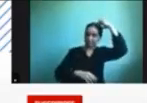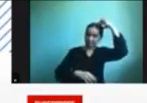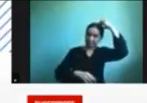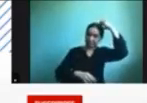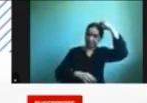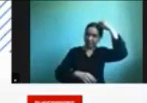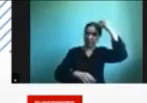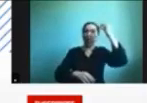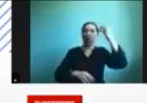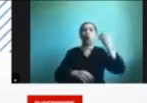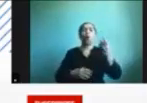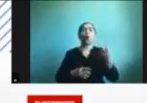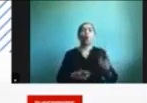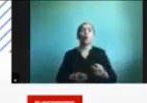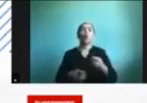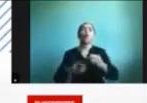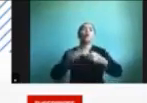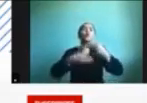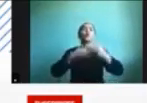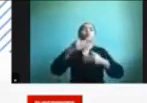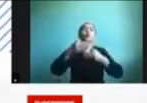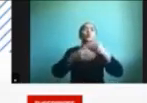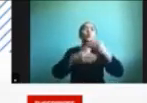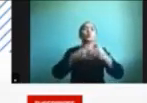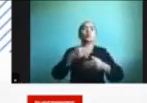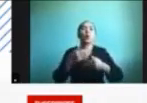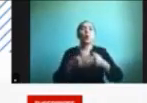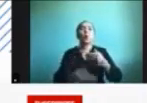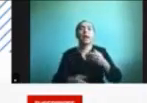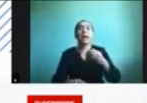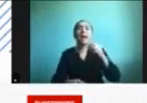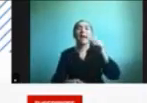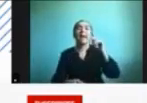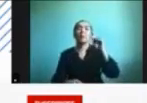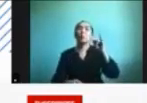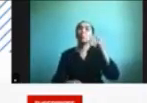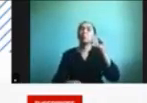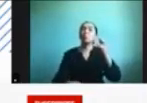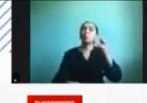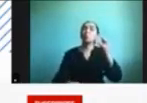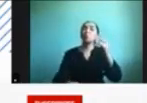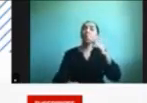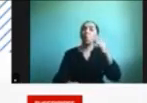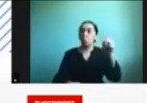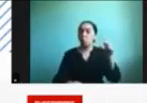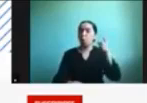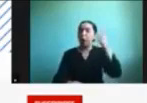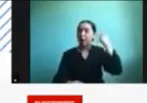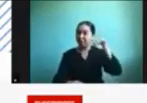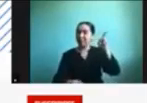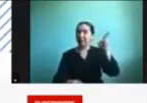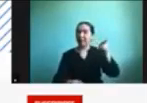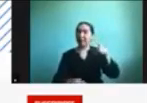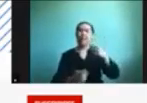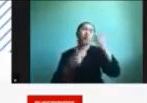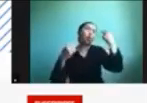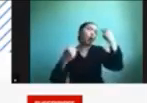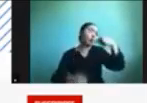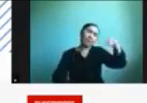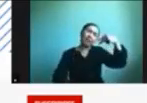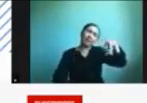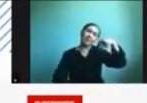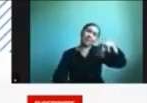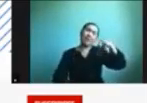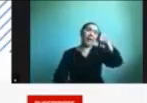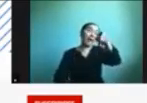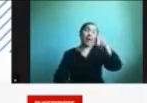fugu que es este hardware que les mostró Olivia van a encontrar también otra serie de noticias asociadas a nosotros así que ahí también los invitamos a que